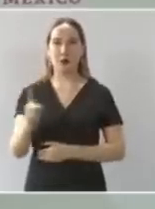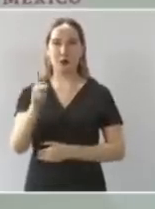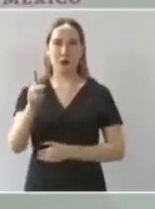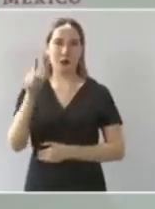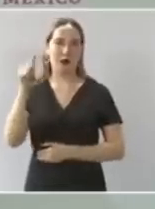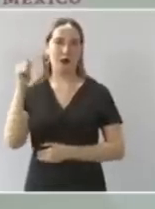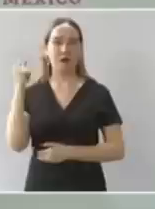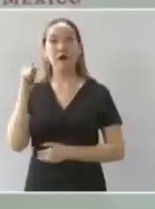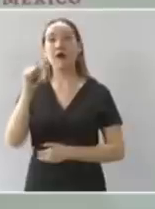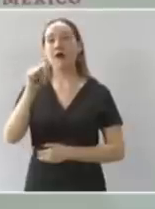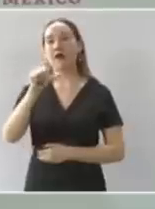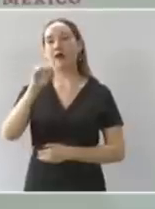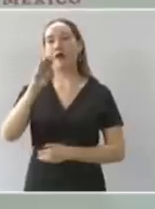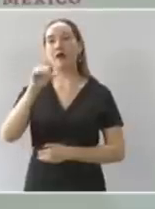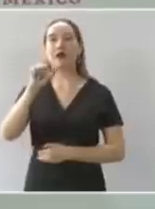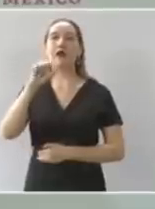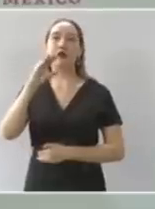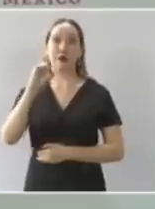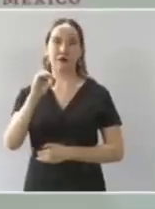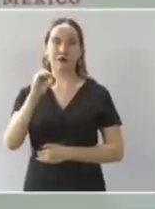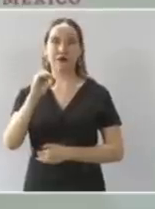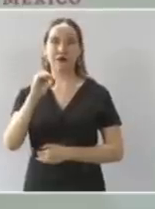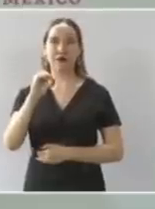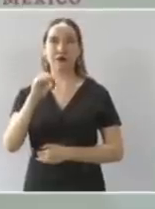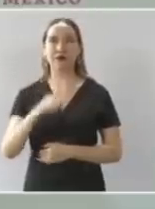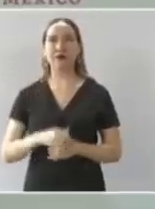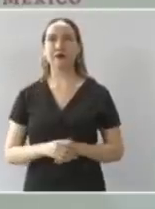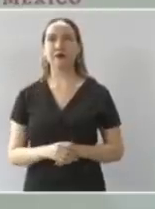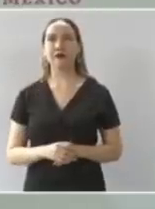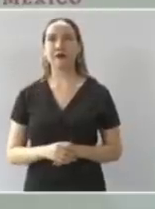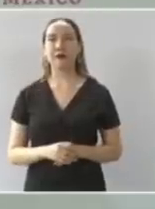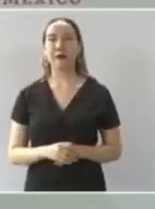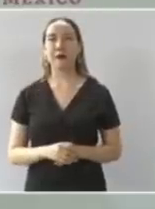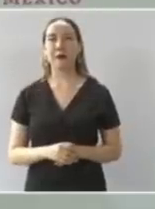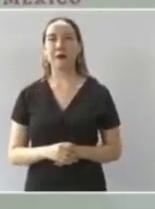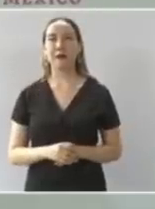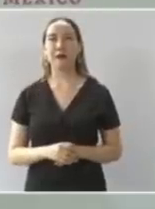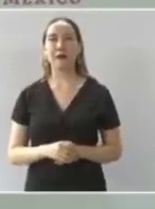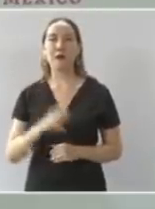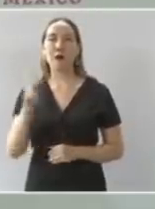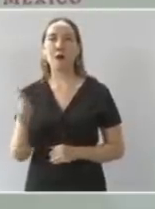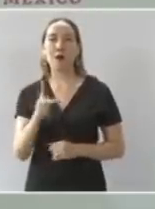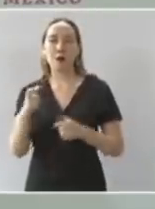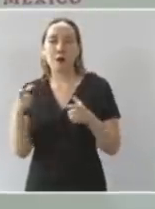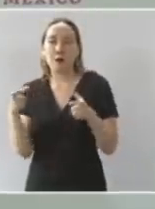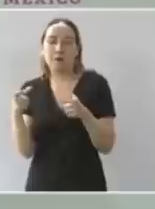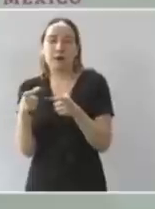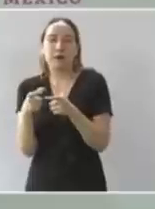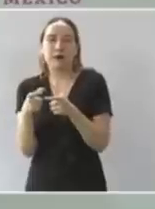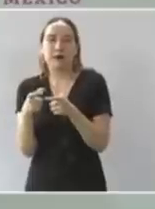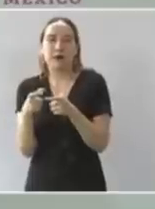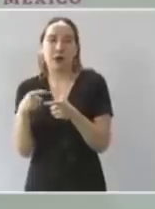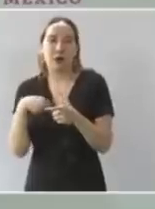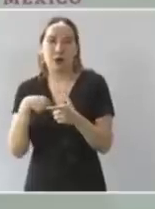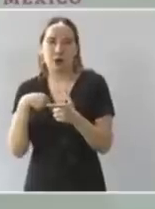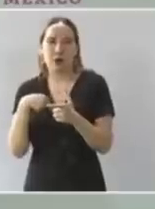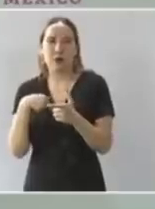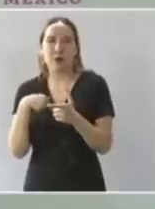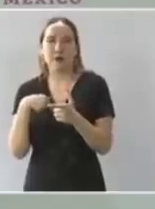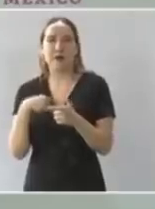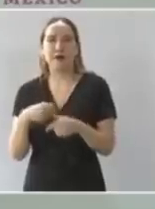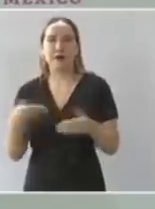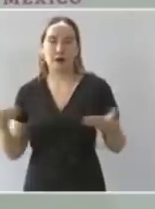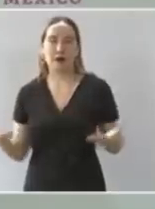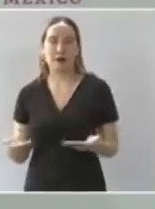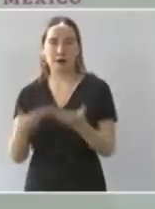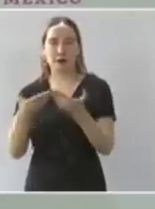más pequeño porque mi pueblo ni siquiera es cabecera municipal se llama Tepetitán